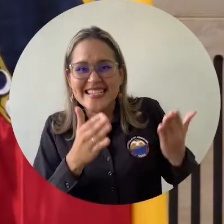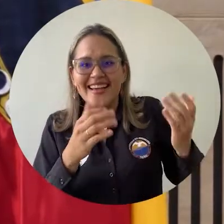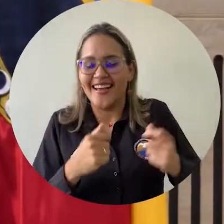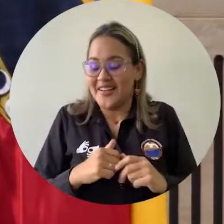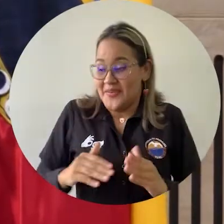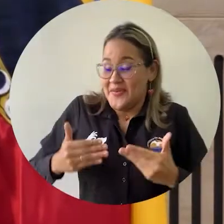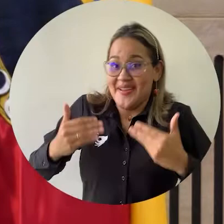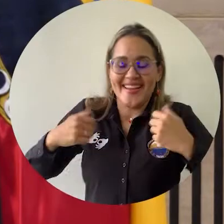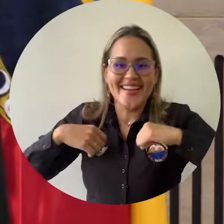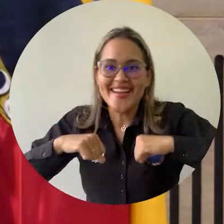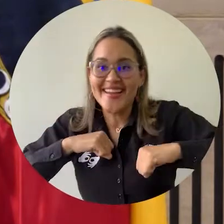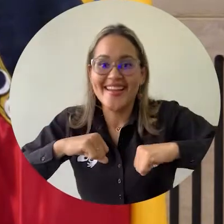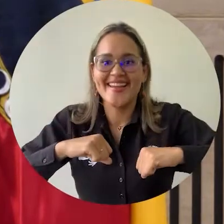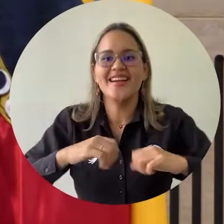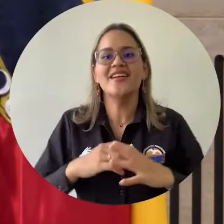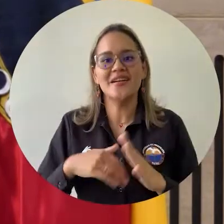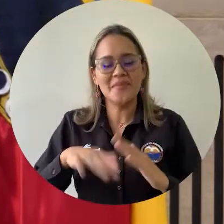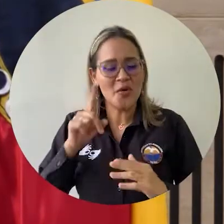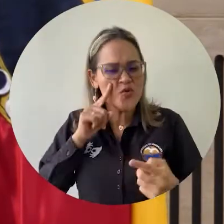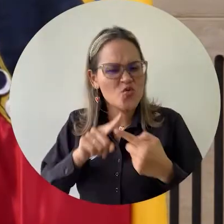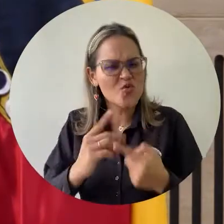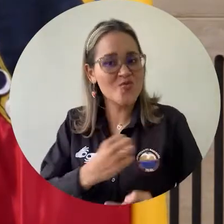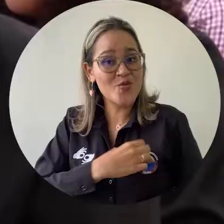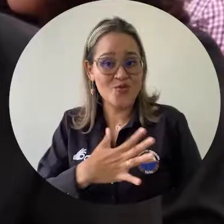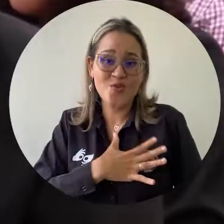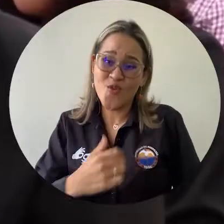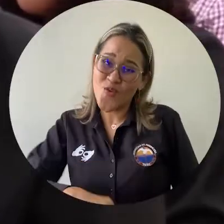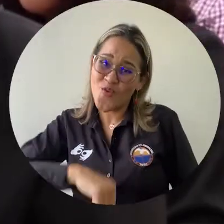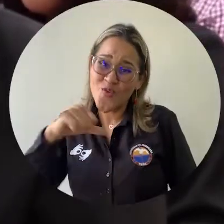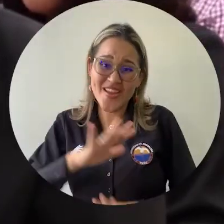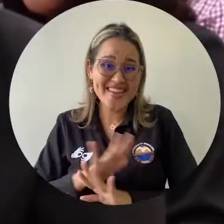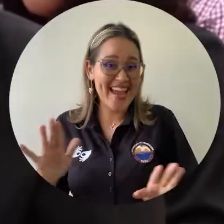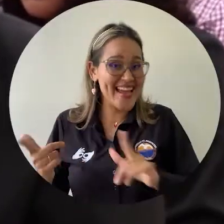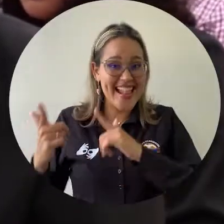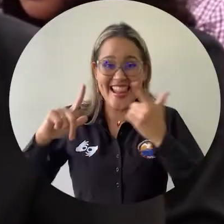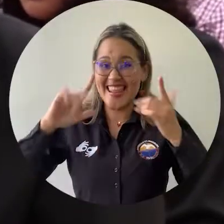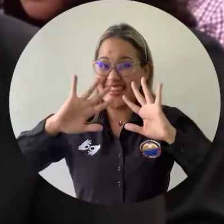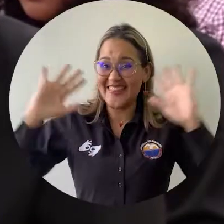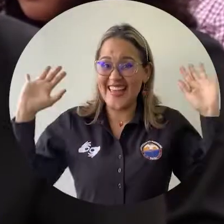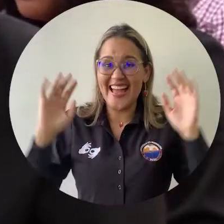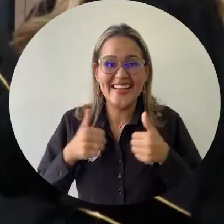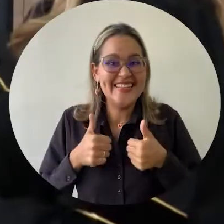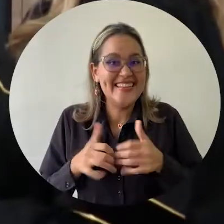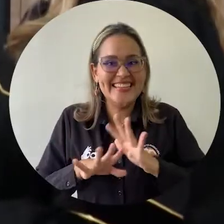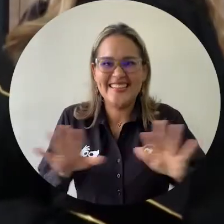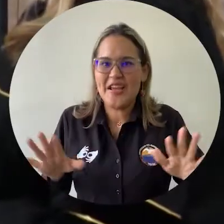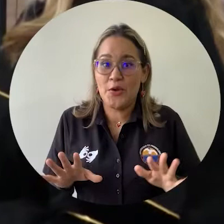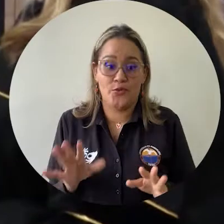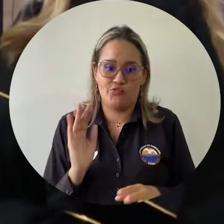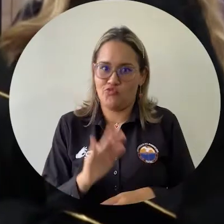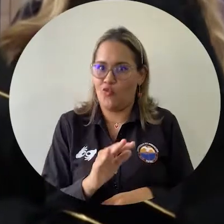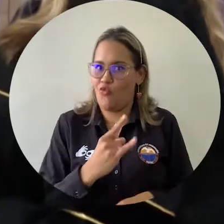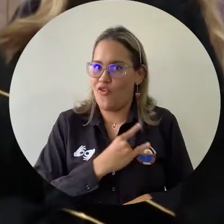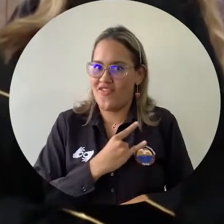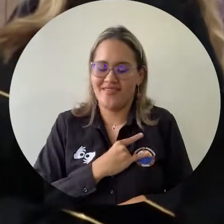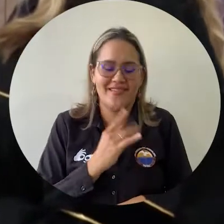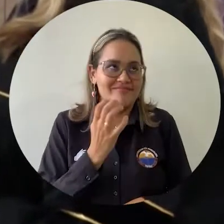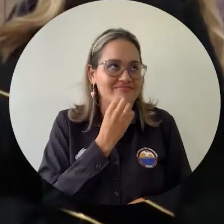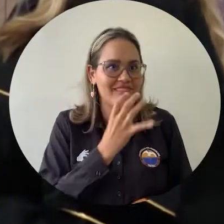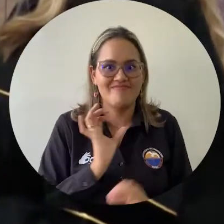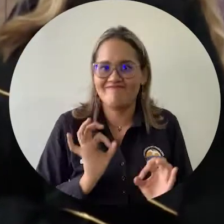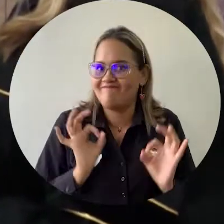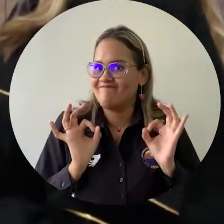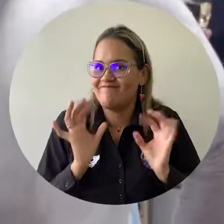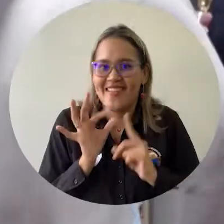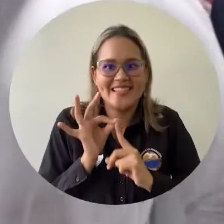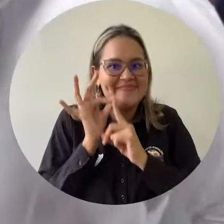que vino en busca de oportunidades y pues para mí es un orgullo haber terminado académicamente en esta universidad, una universidad maravillosa